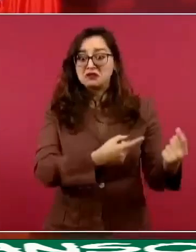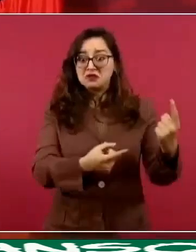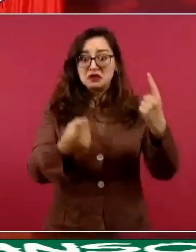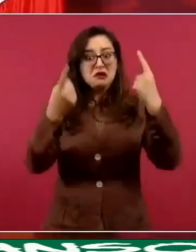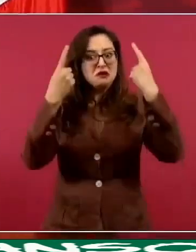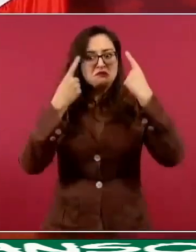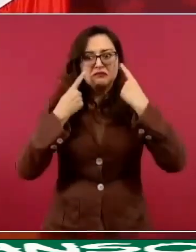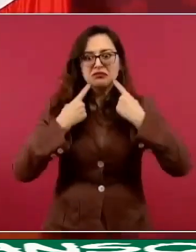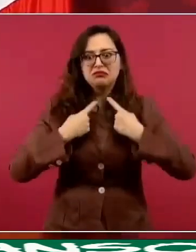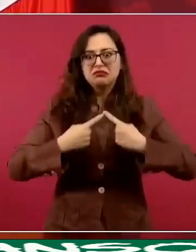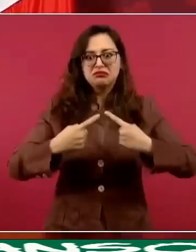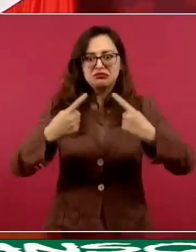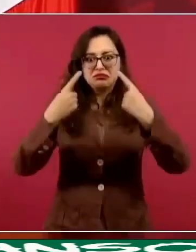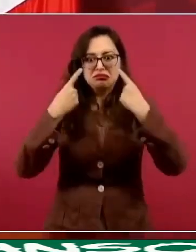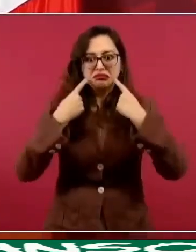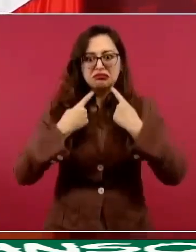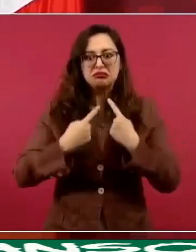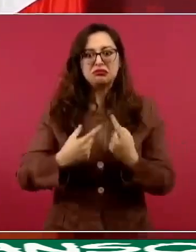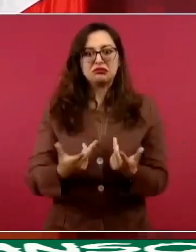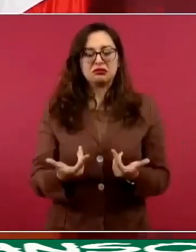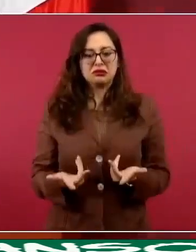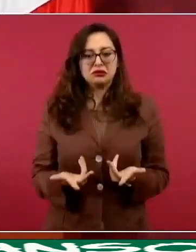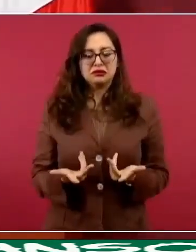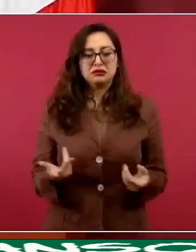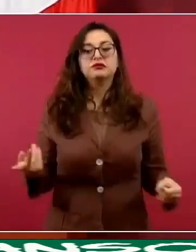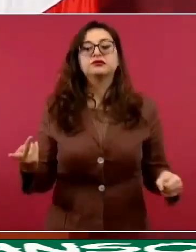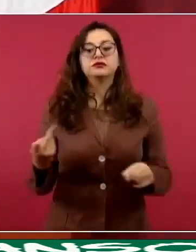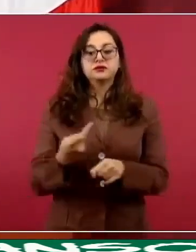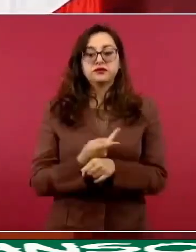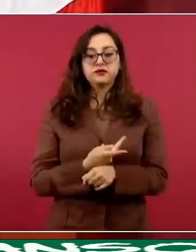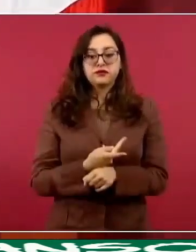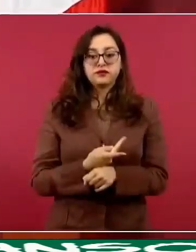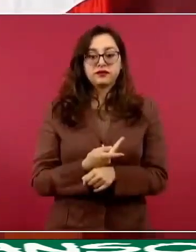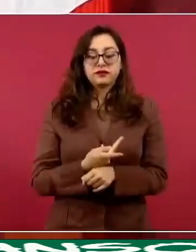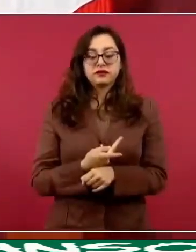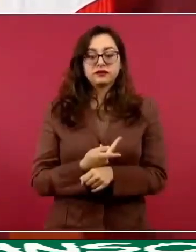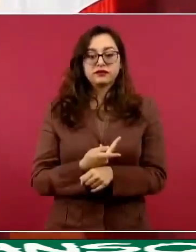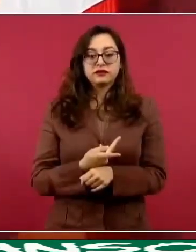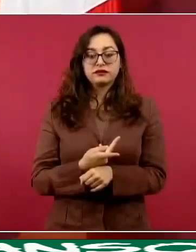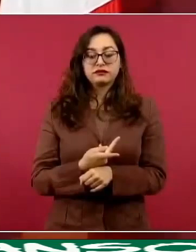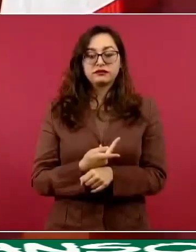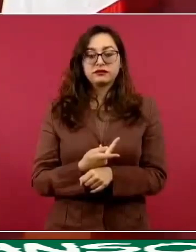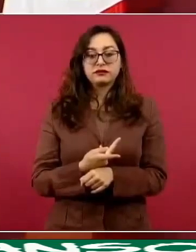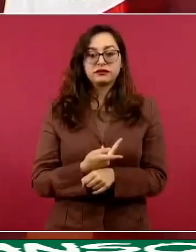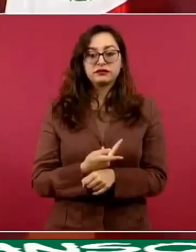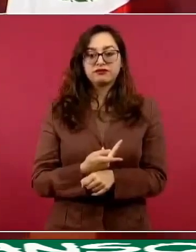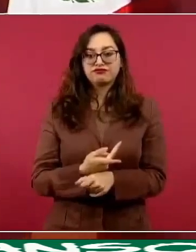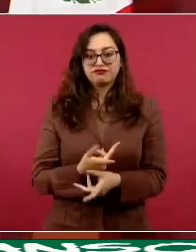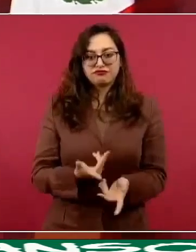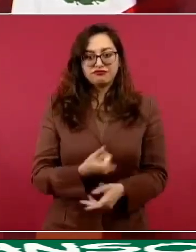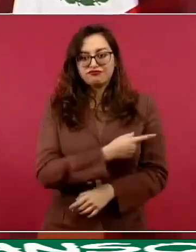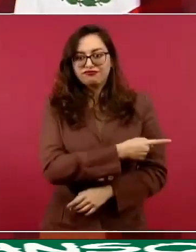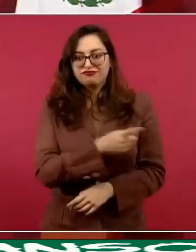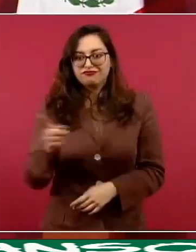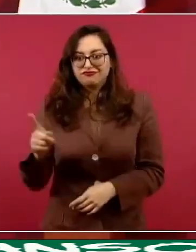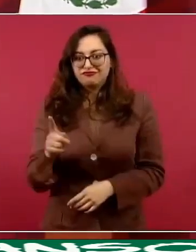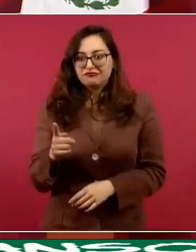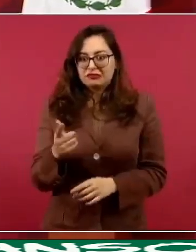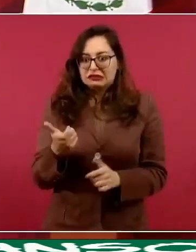porque ahorraron